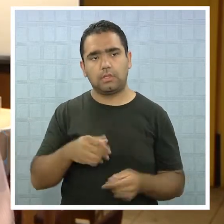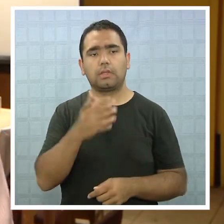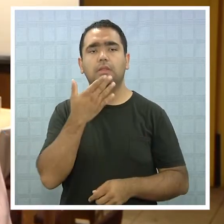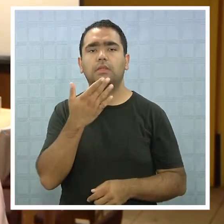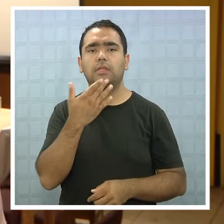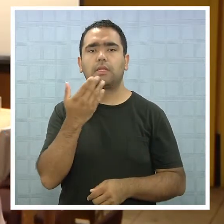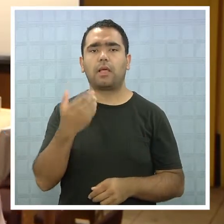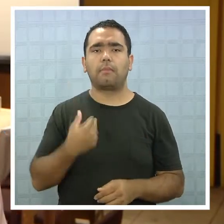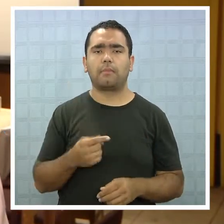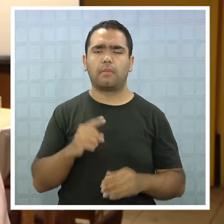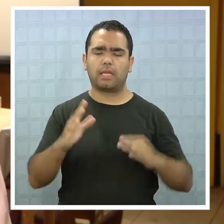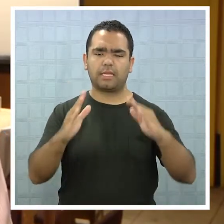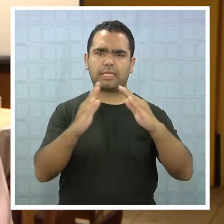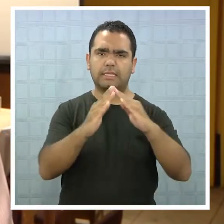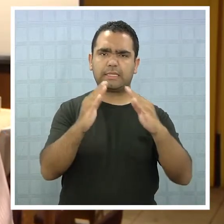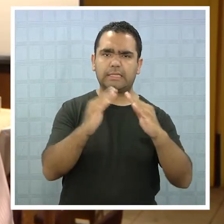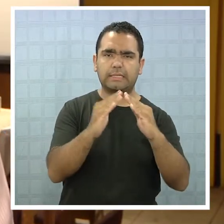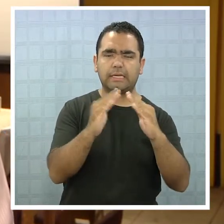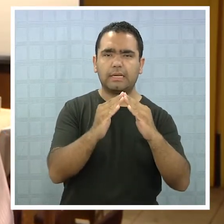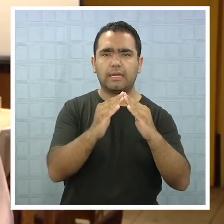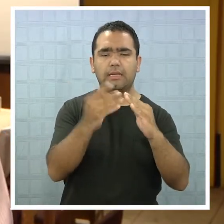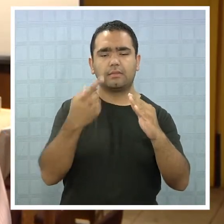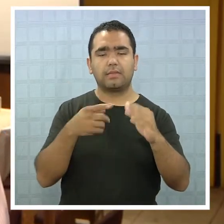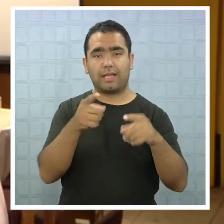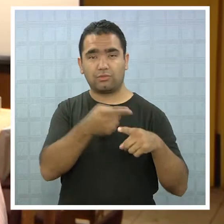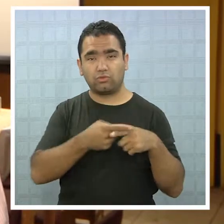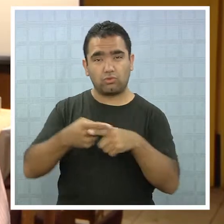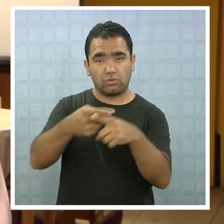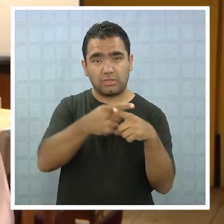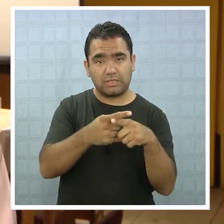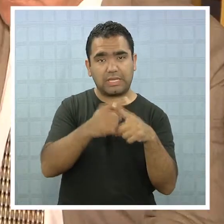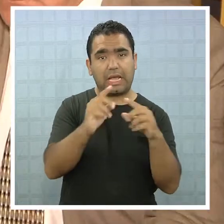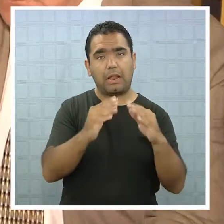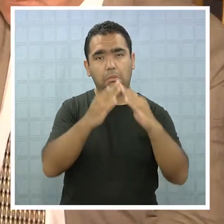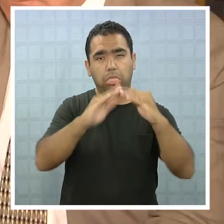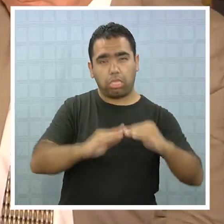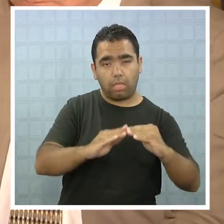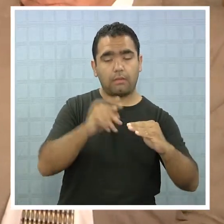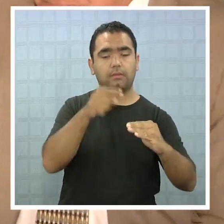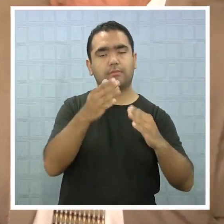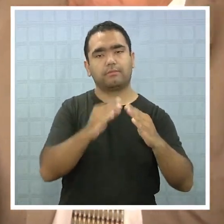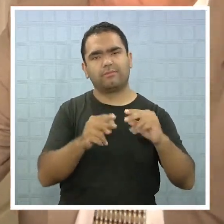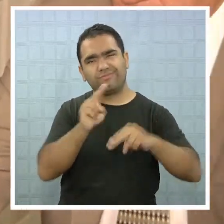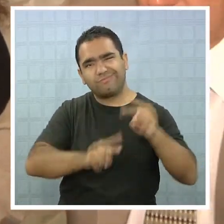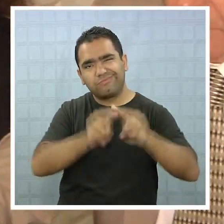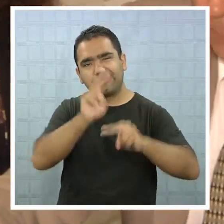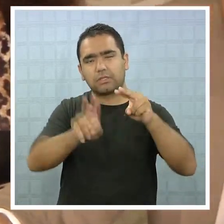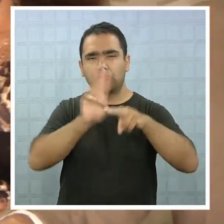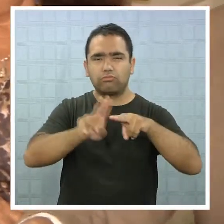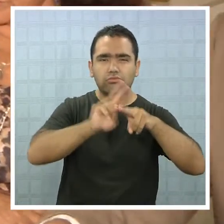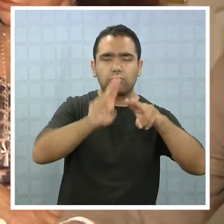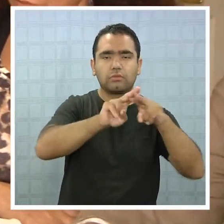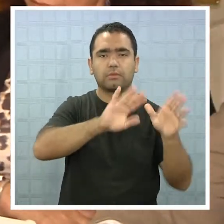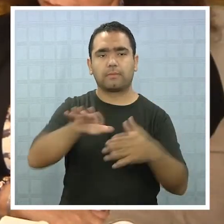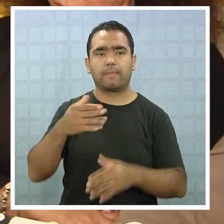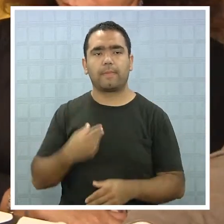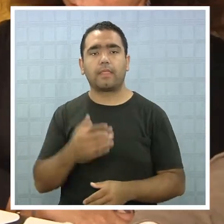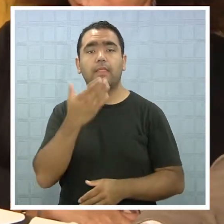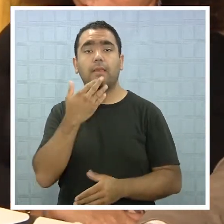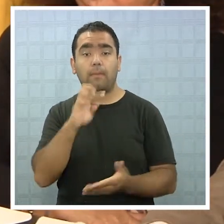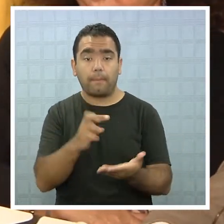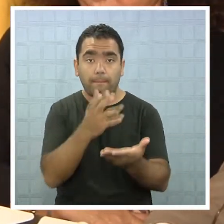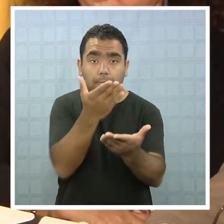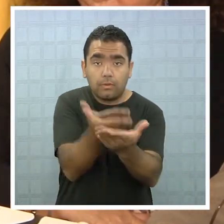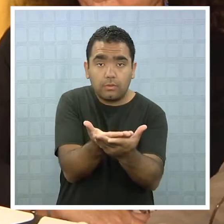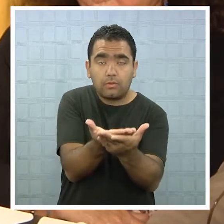en reparación de sedes sociales también, hay sedes sociales que fueron dañadas con este sismo. Una situación que afecta las fechas de postulaciones es